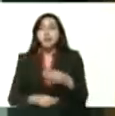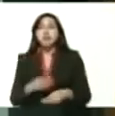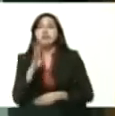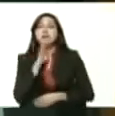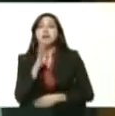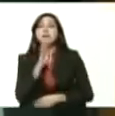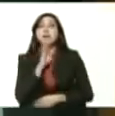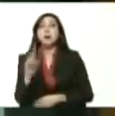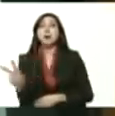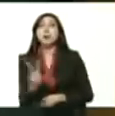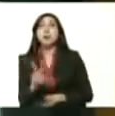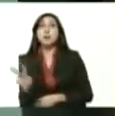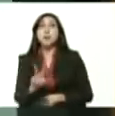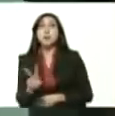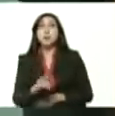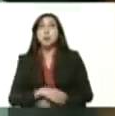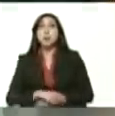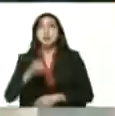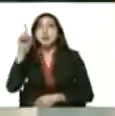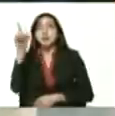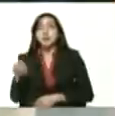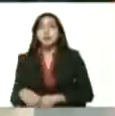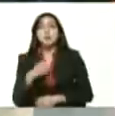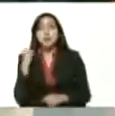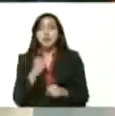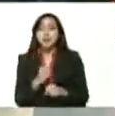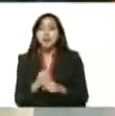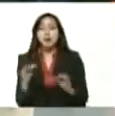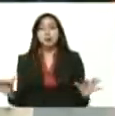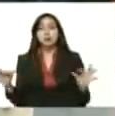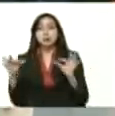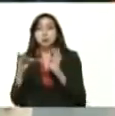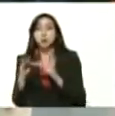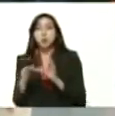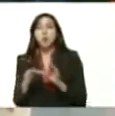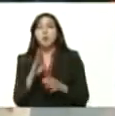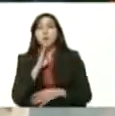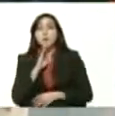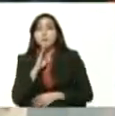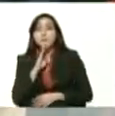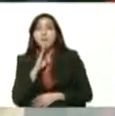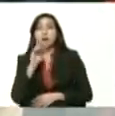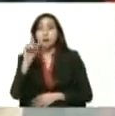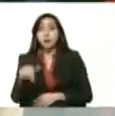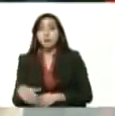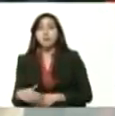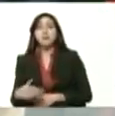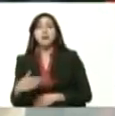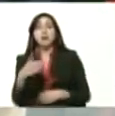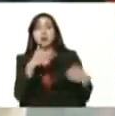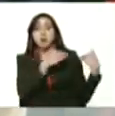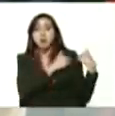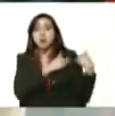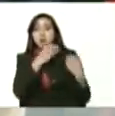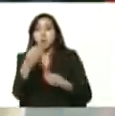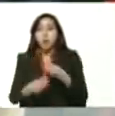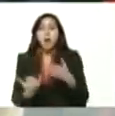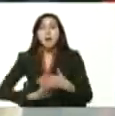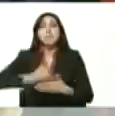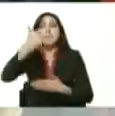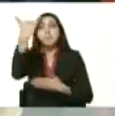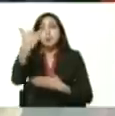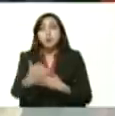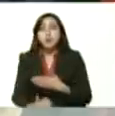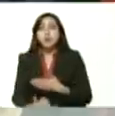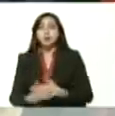de Venezuela. También, presidente, trabajando conjuntamente con su EBAN, existen unos proyectos del